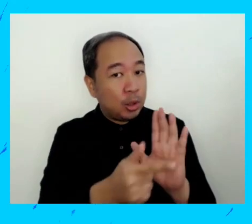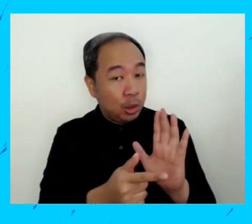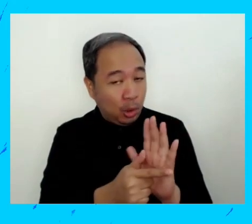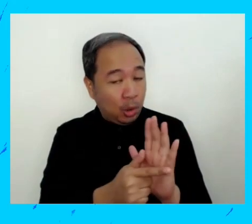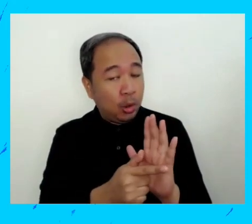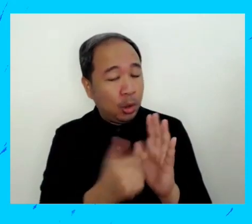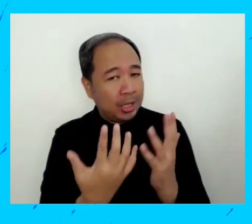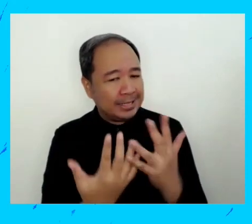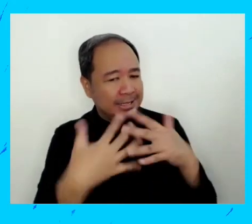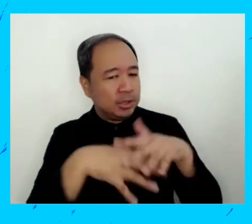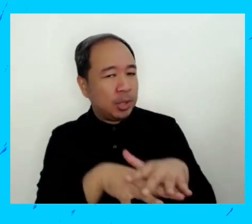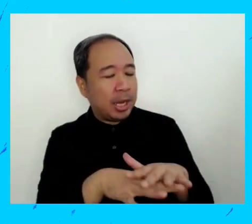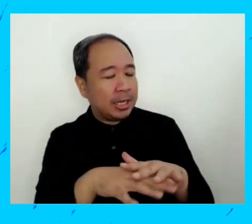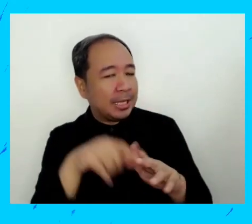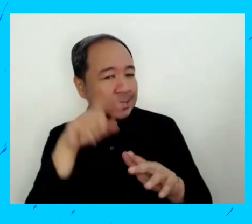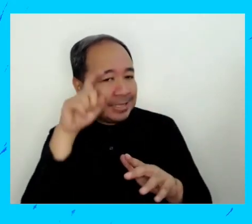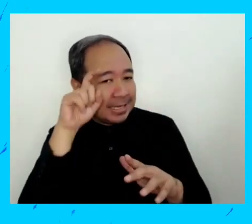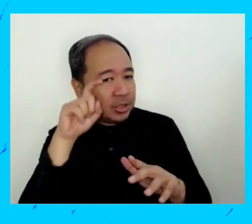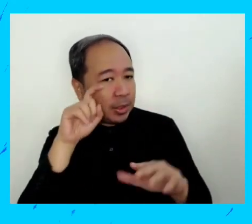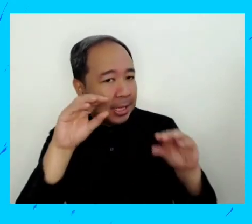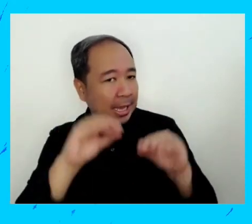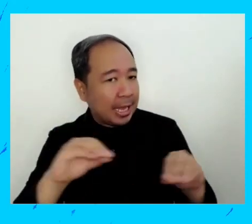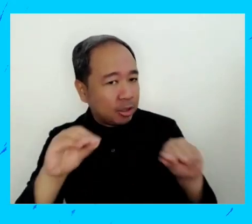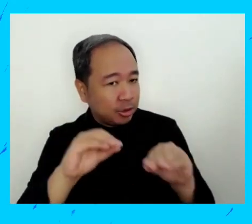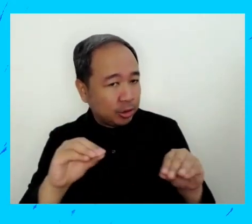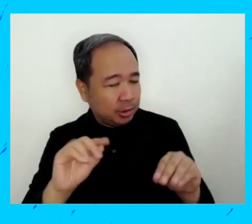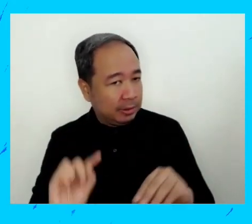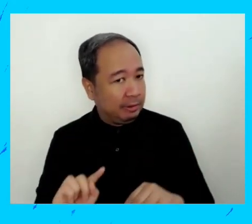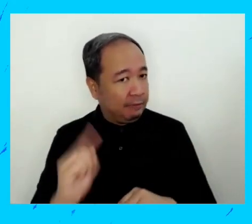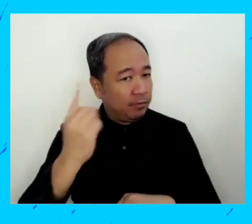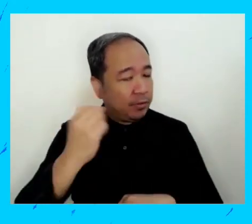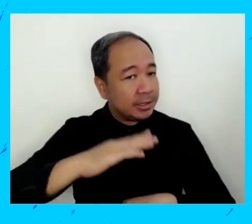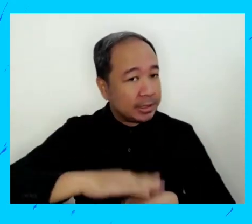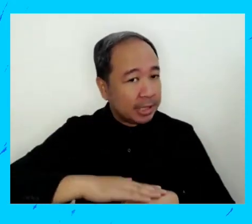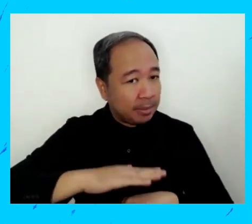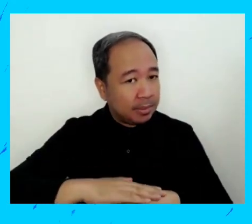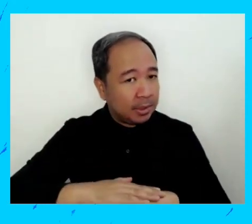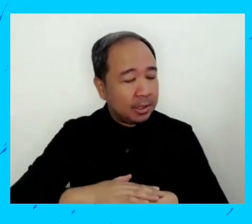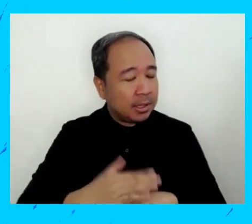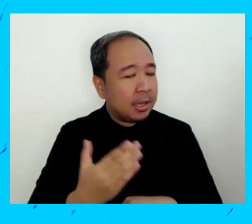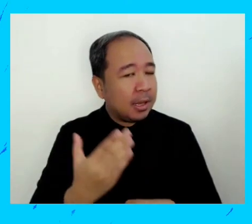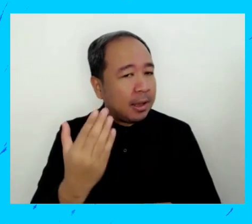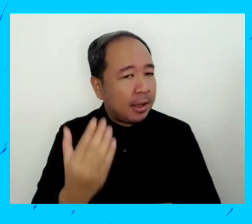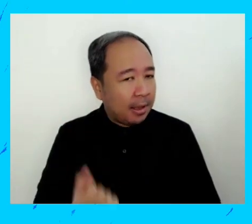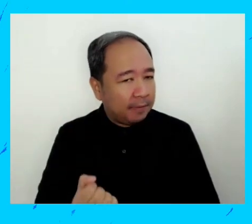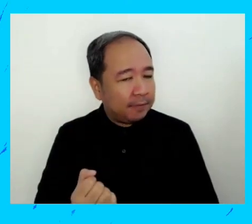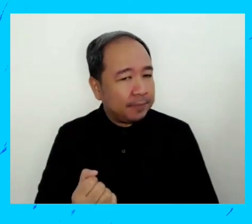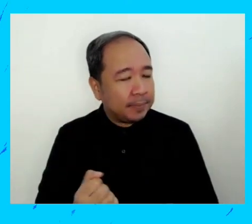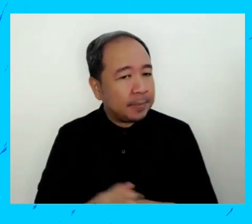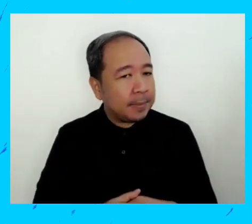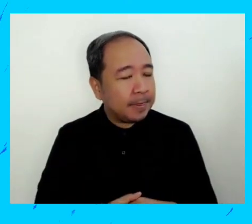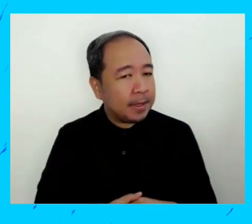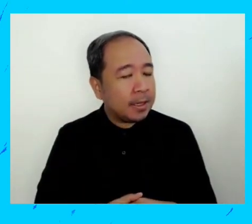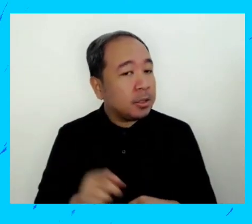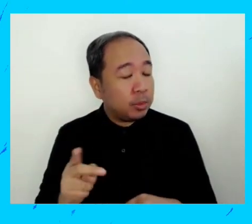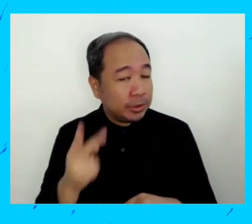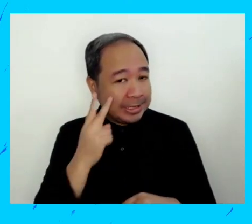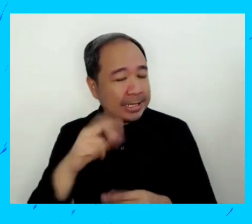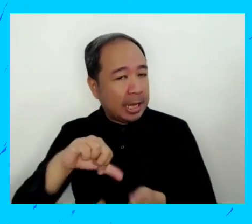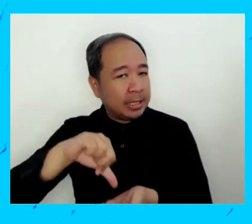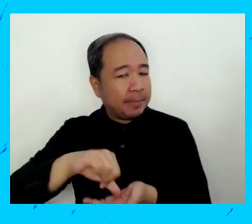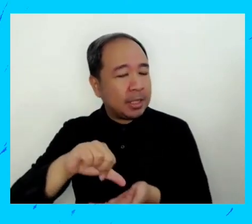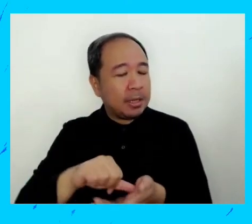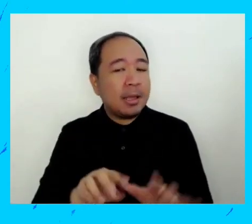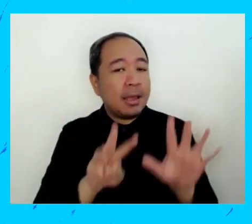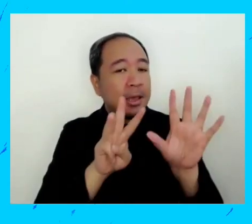y nosotros tenemos la ley para la ley integral sexual en latinoamérica y tenemos